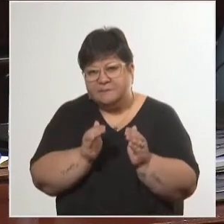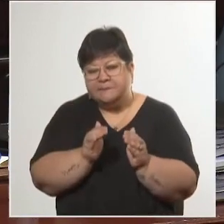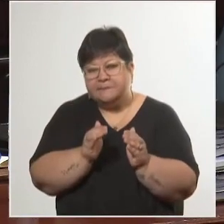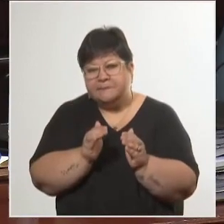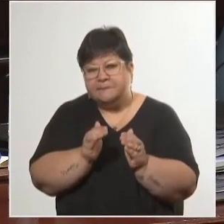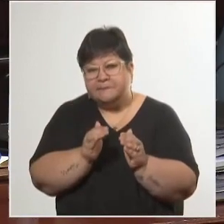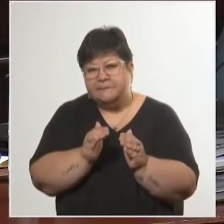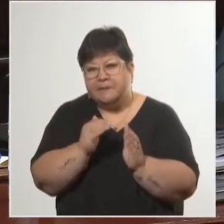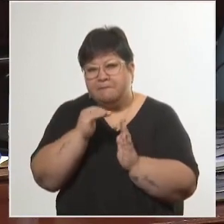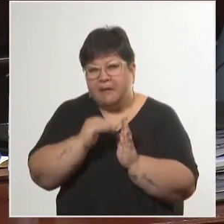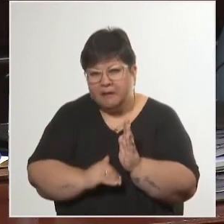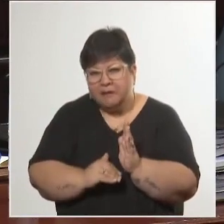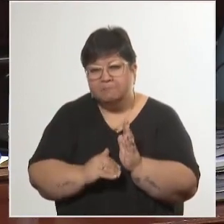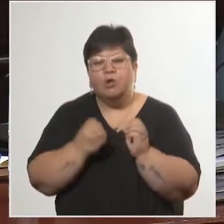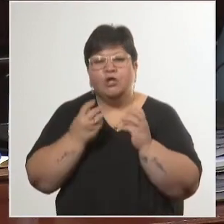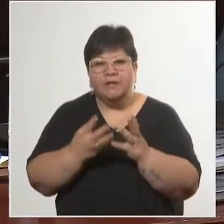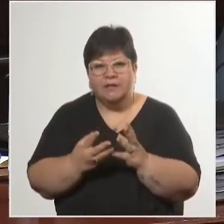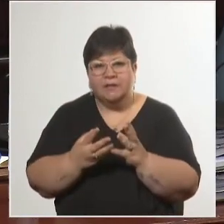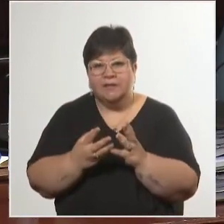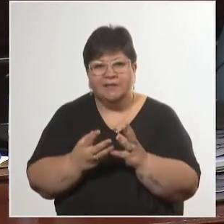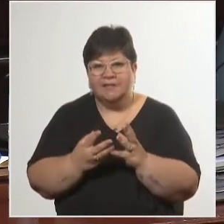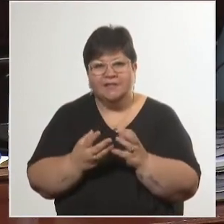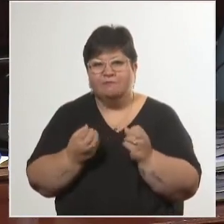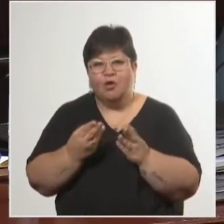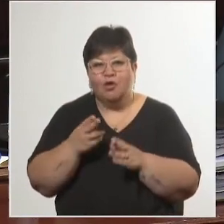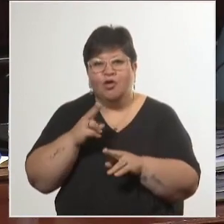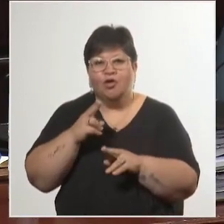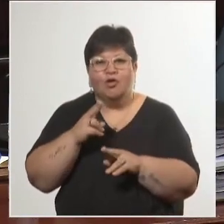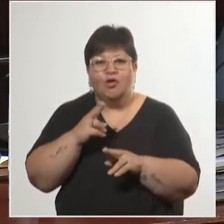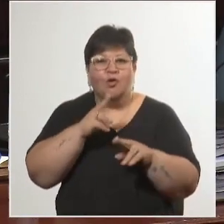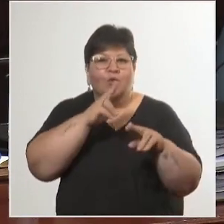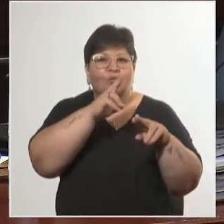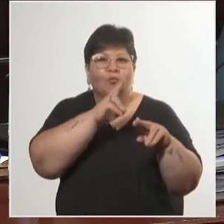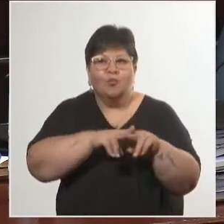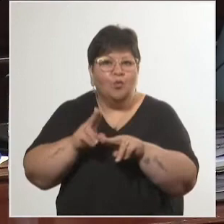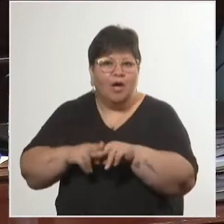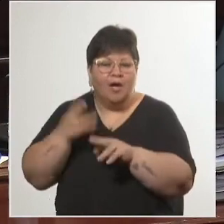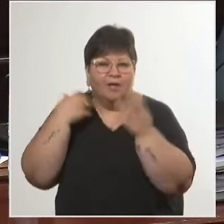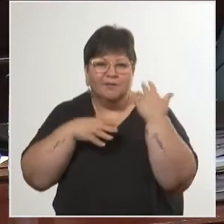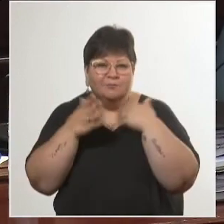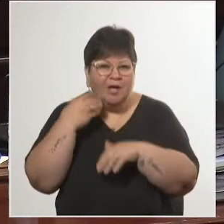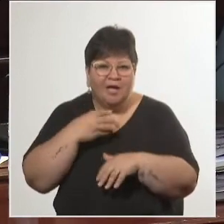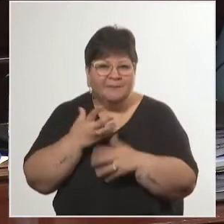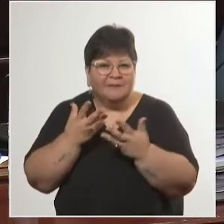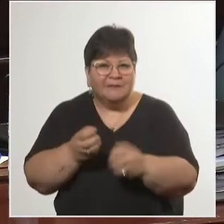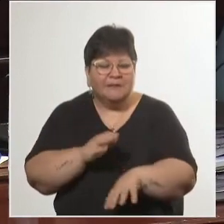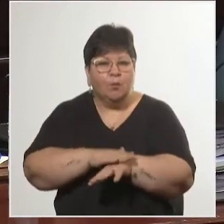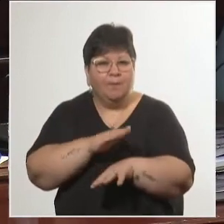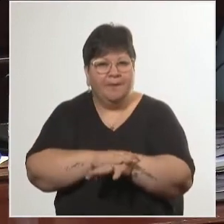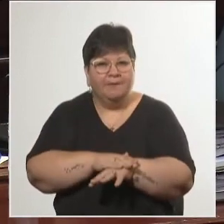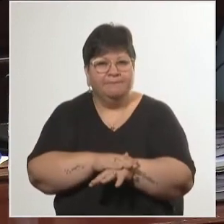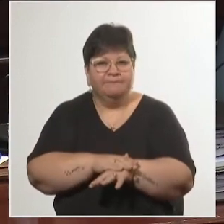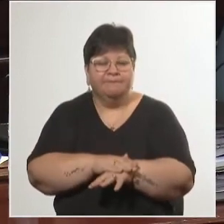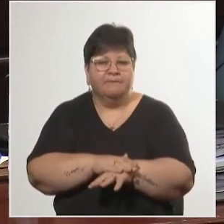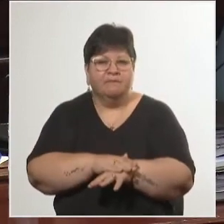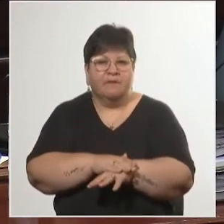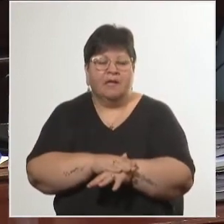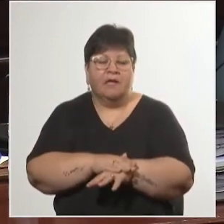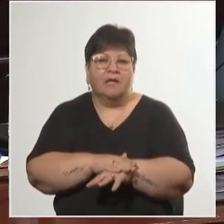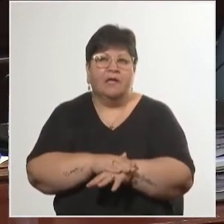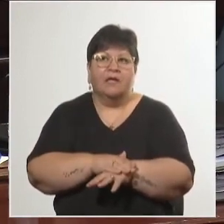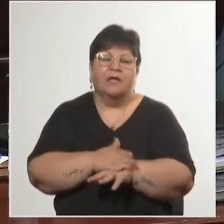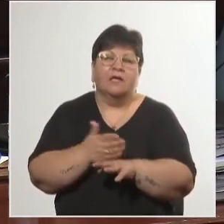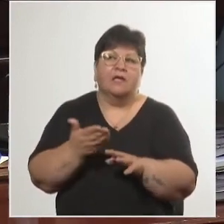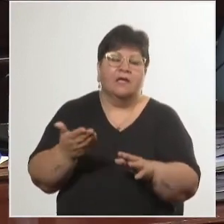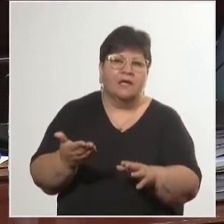yo creo que tendríamos que, más que estar preocupados por las circunstancias concretas que yo creo que el gobierno le está atendiendo,